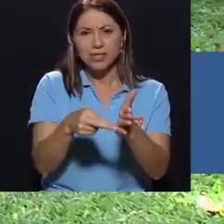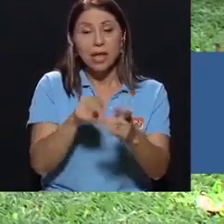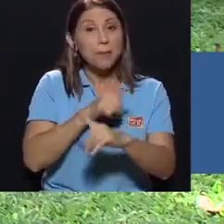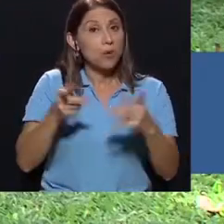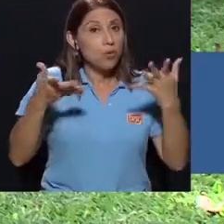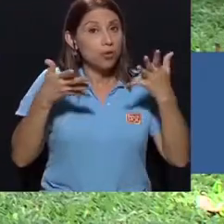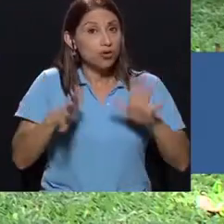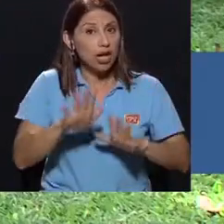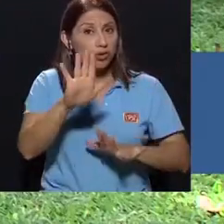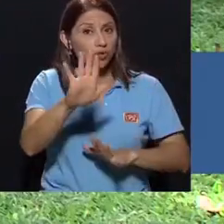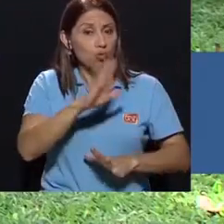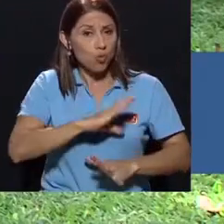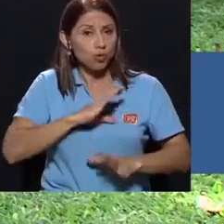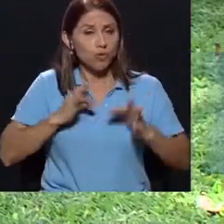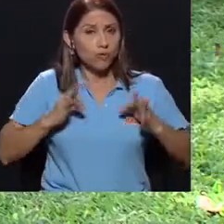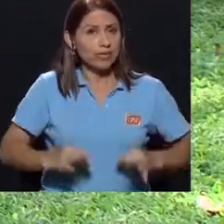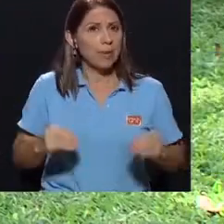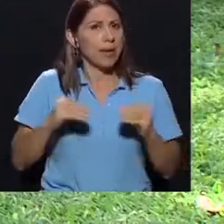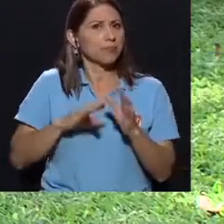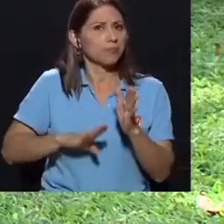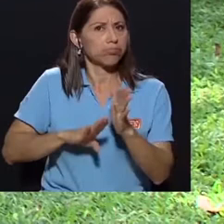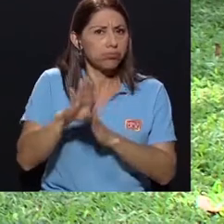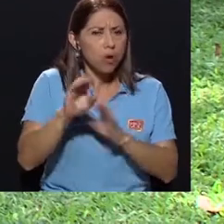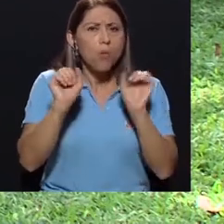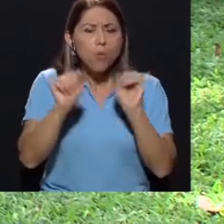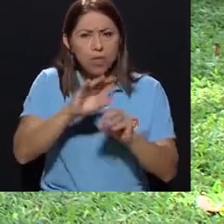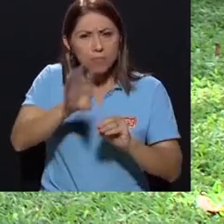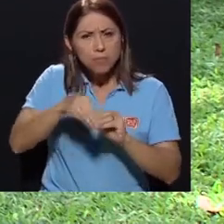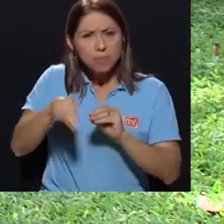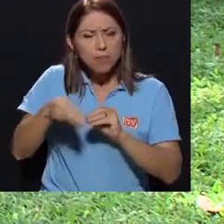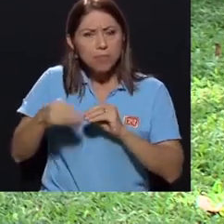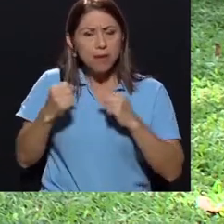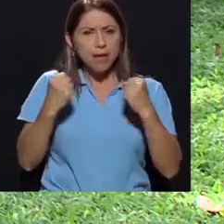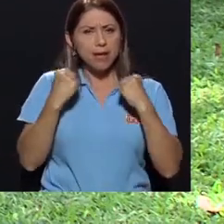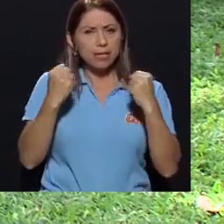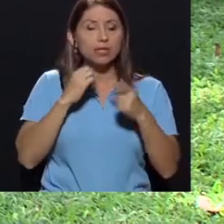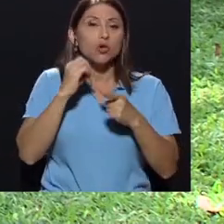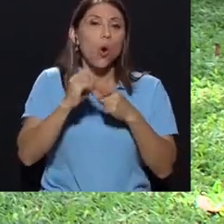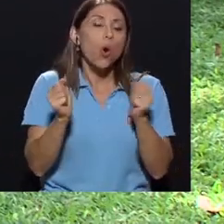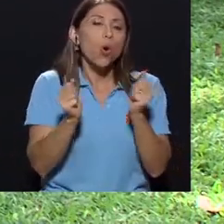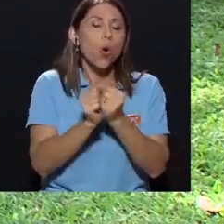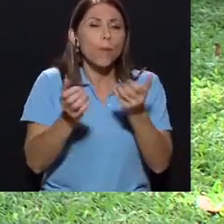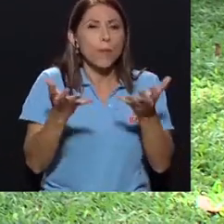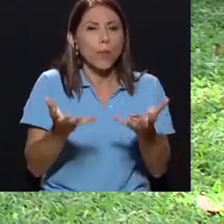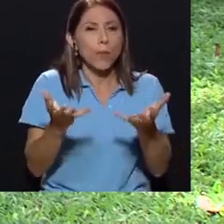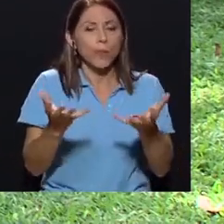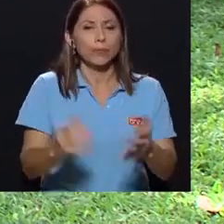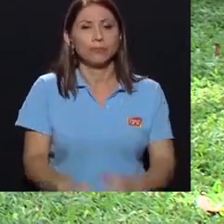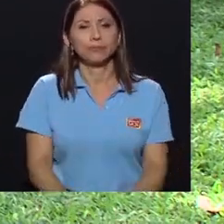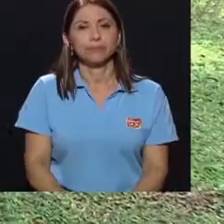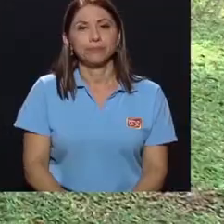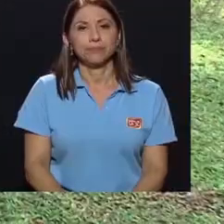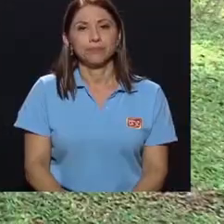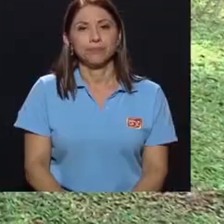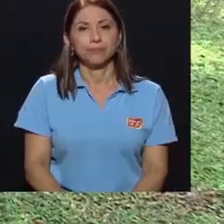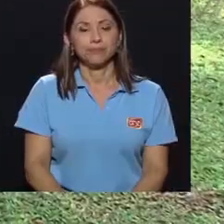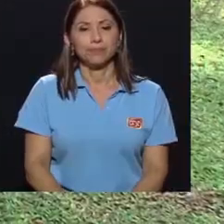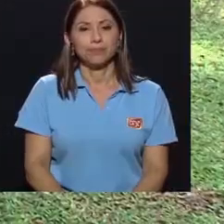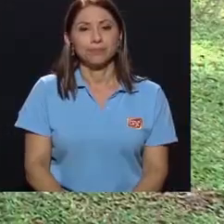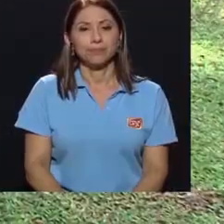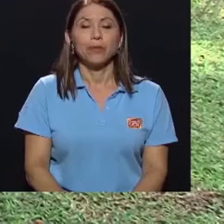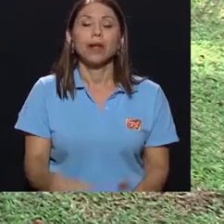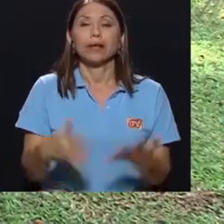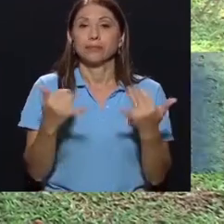cuando ya tu condición física sea más avanzada, puedes realizar una mayor cantidad de ejercicio o con sobrecarga. Como ejercicio